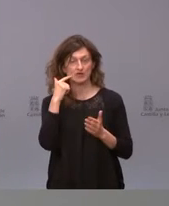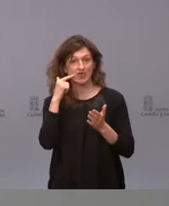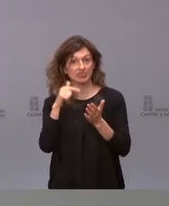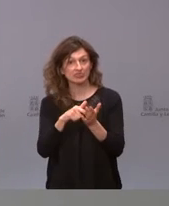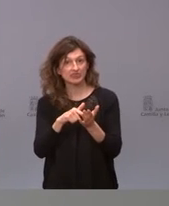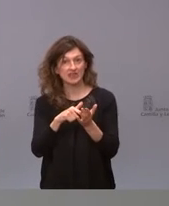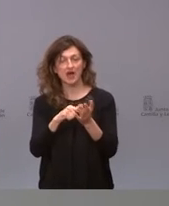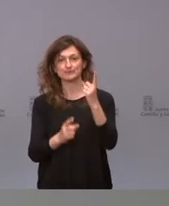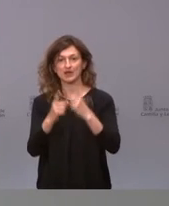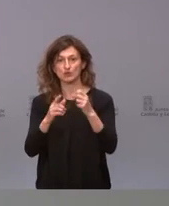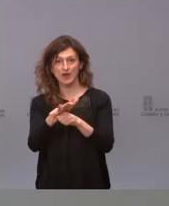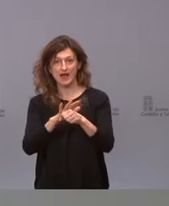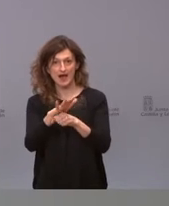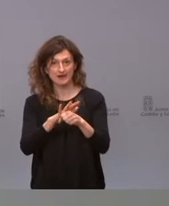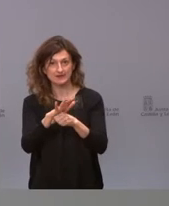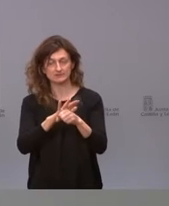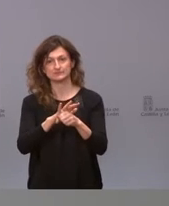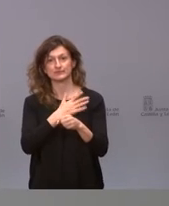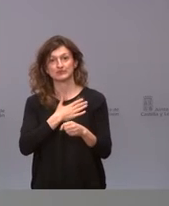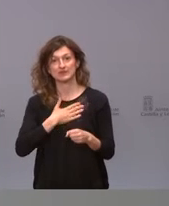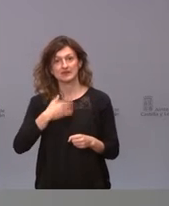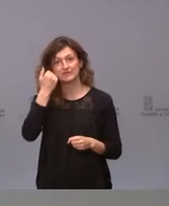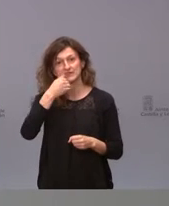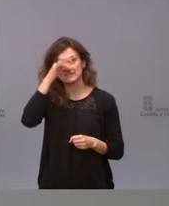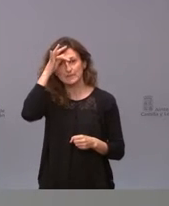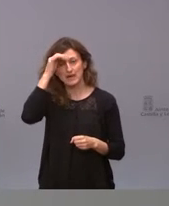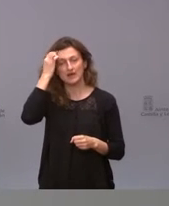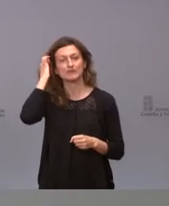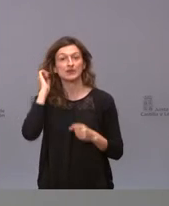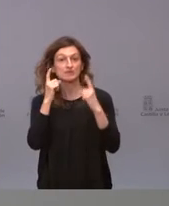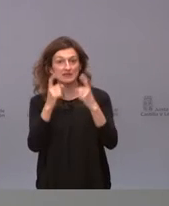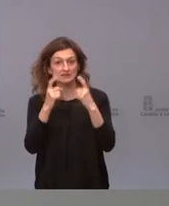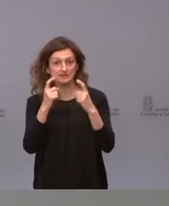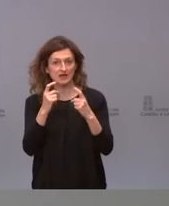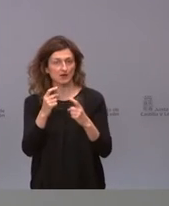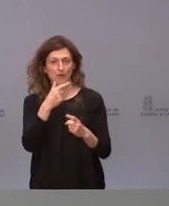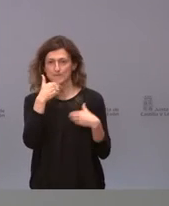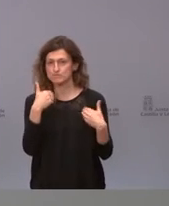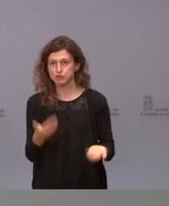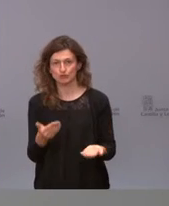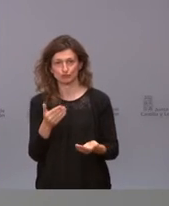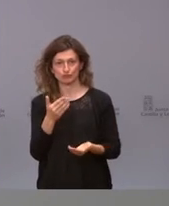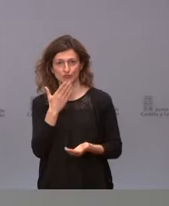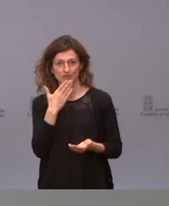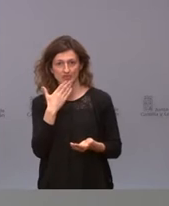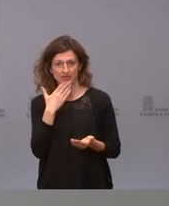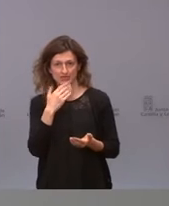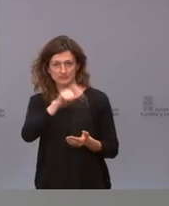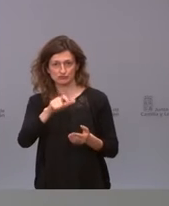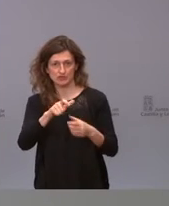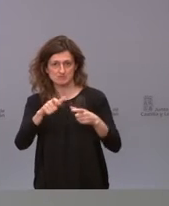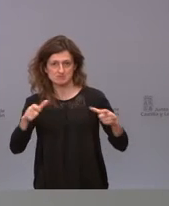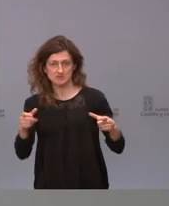e incluso algunas áreas están valorando hacerlo este fin de semana para poder inmunizar cuanto antes a la mayor población posible.